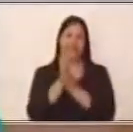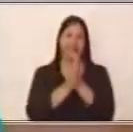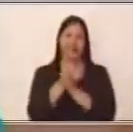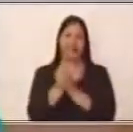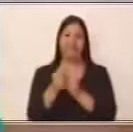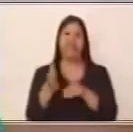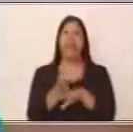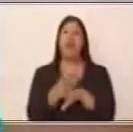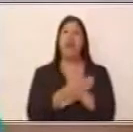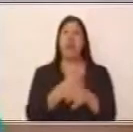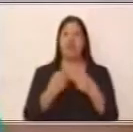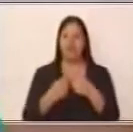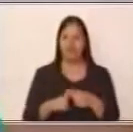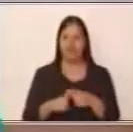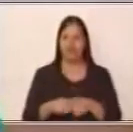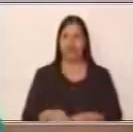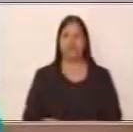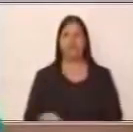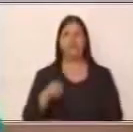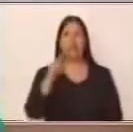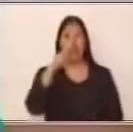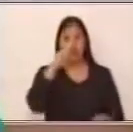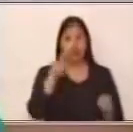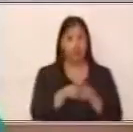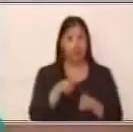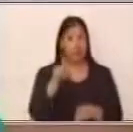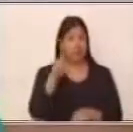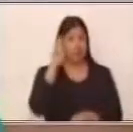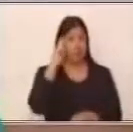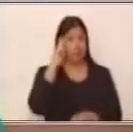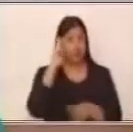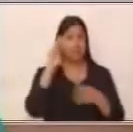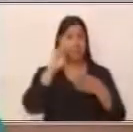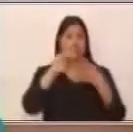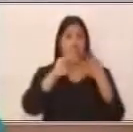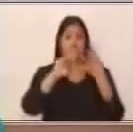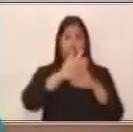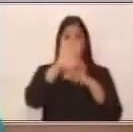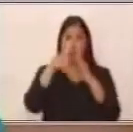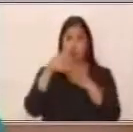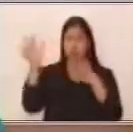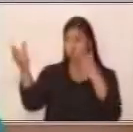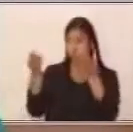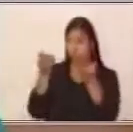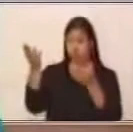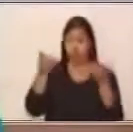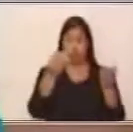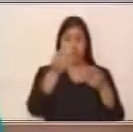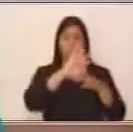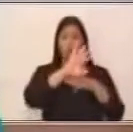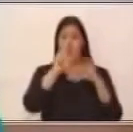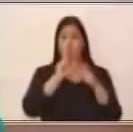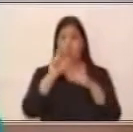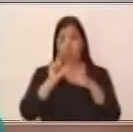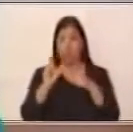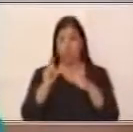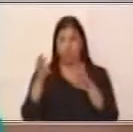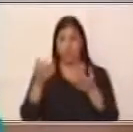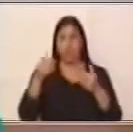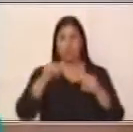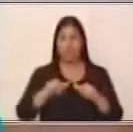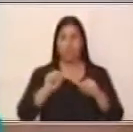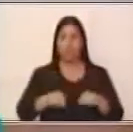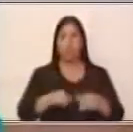antes de comenzar. También que tengas todos tus materiales preparados para tomar anotaciones de lo que